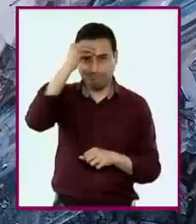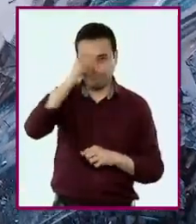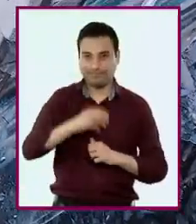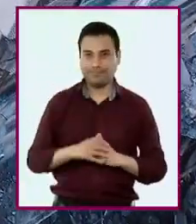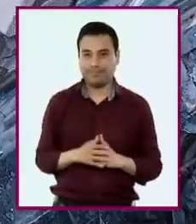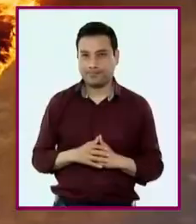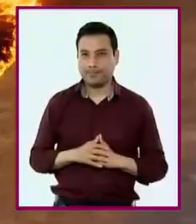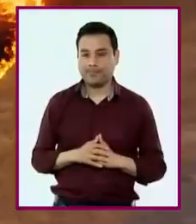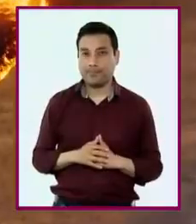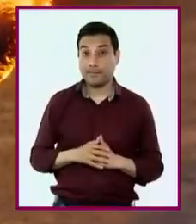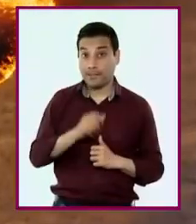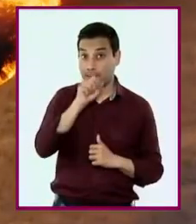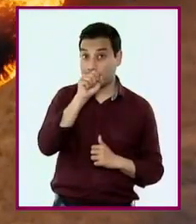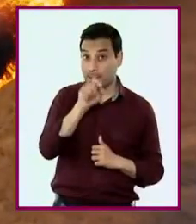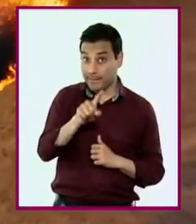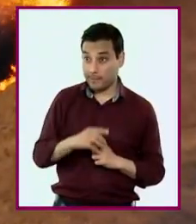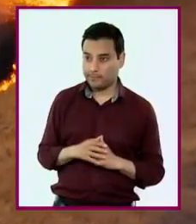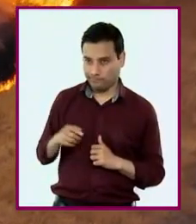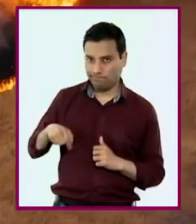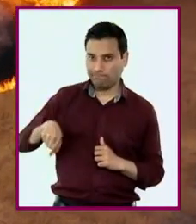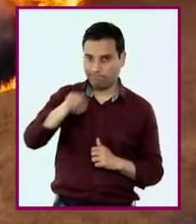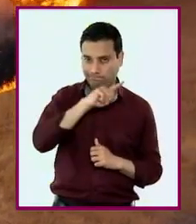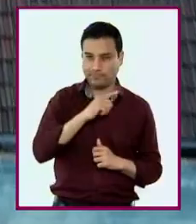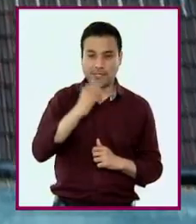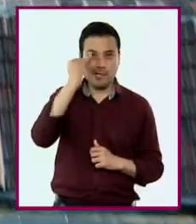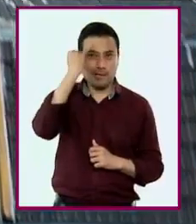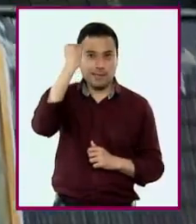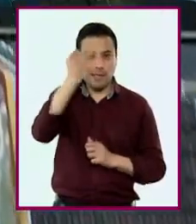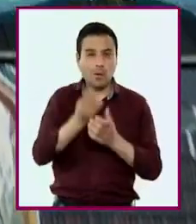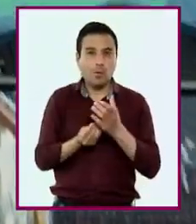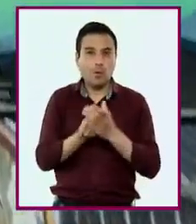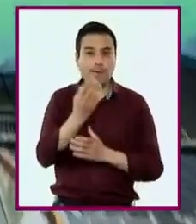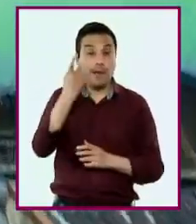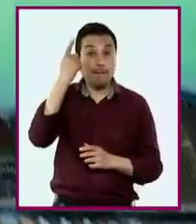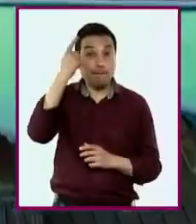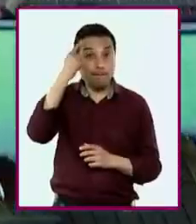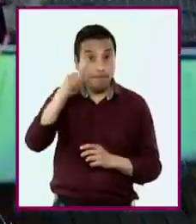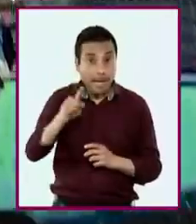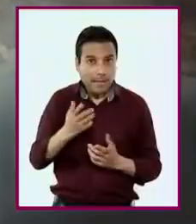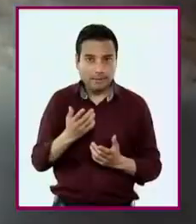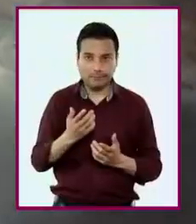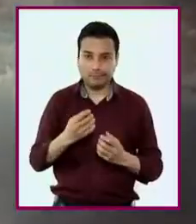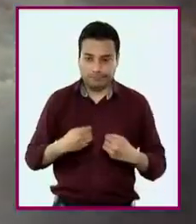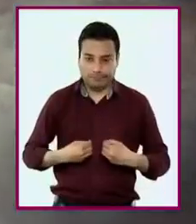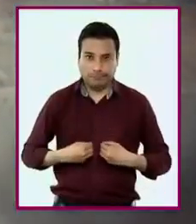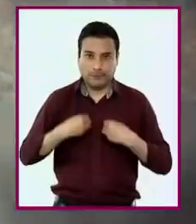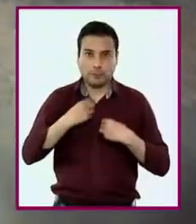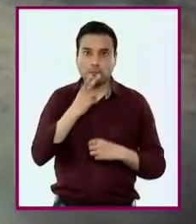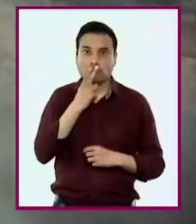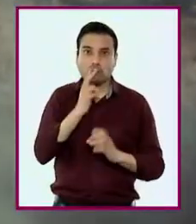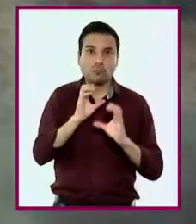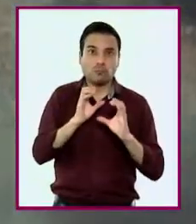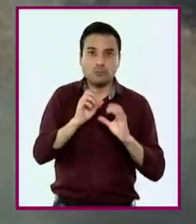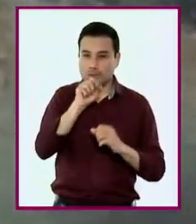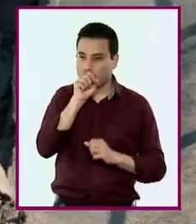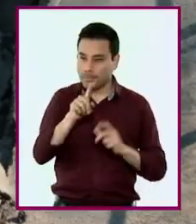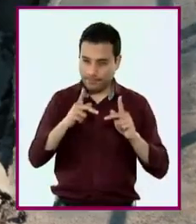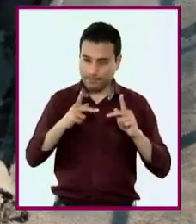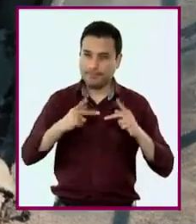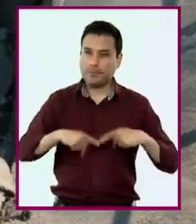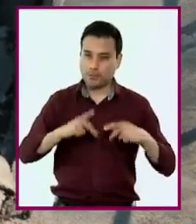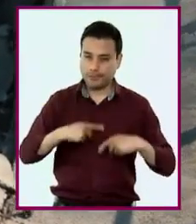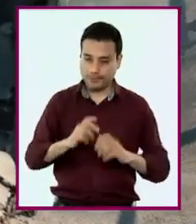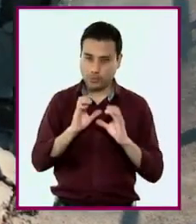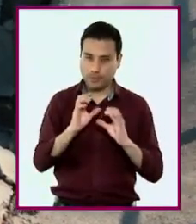y reconocerán algunas acciones que pueden contribuir a disminuir sus efectos y así salvar sus vidas y las de quienes les